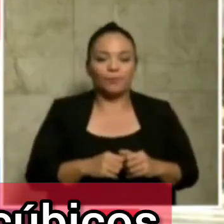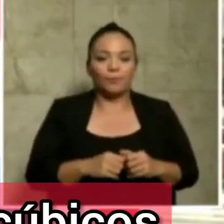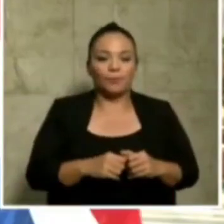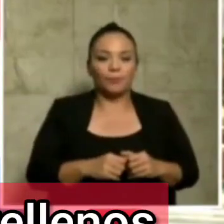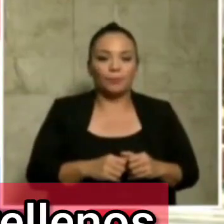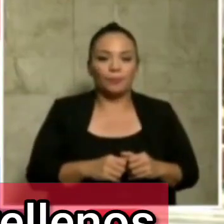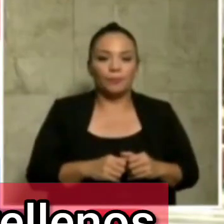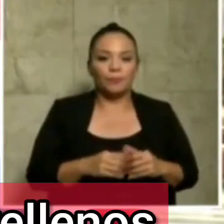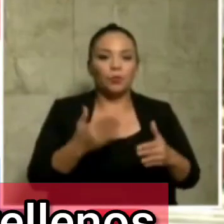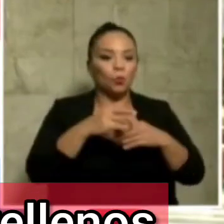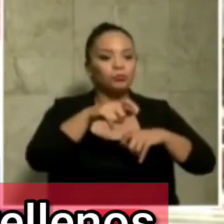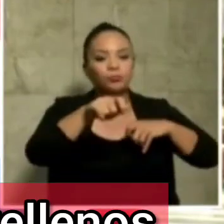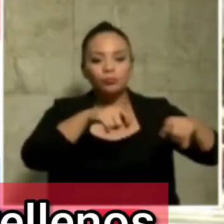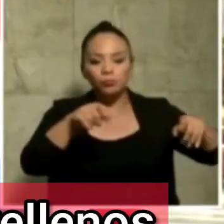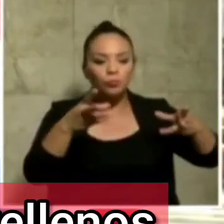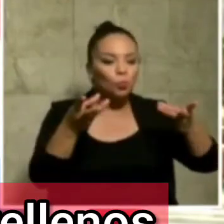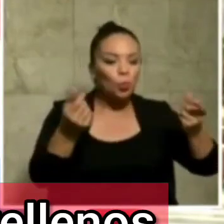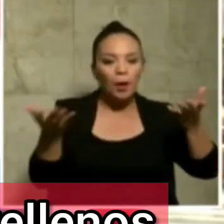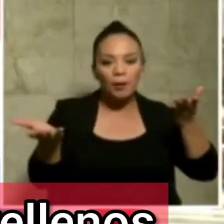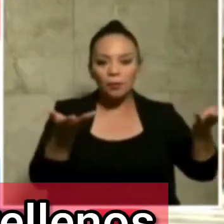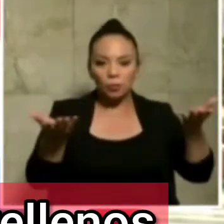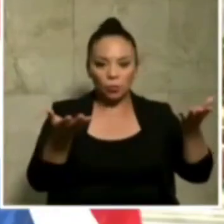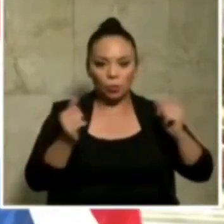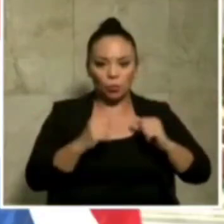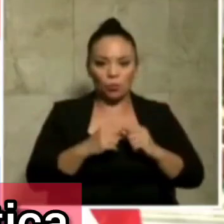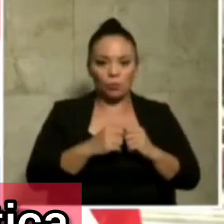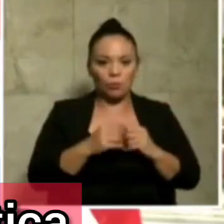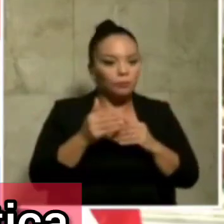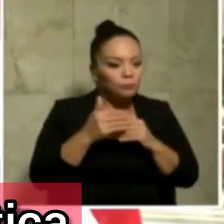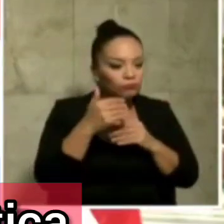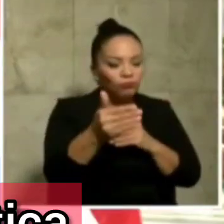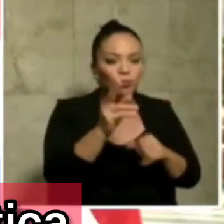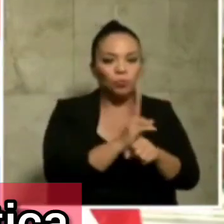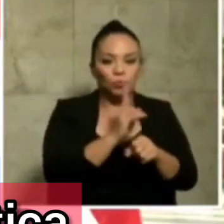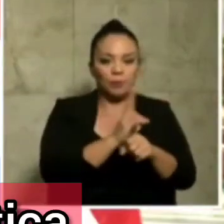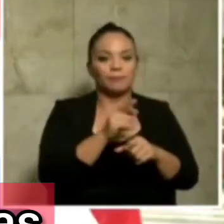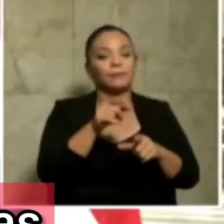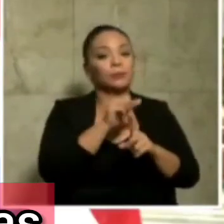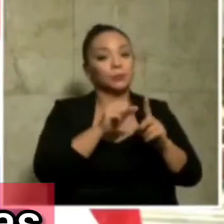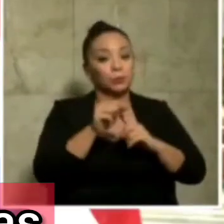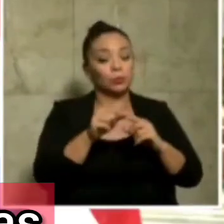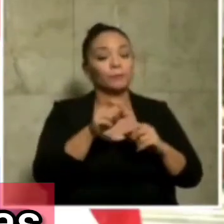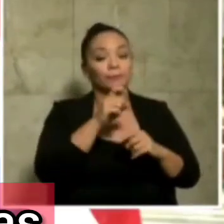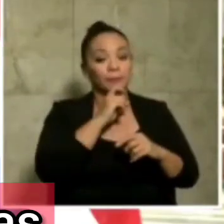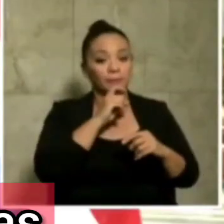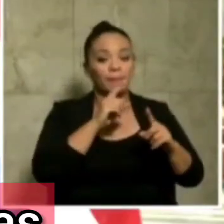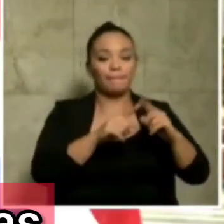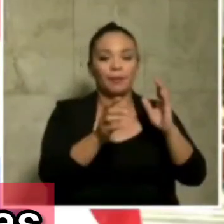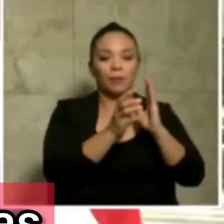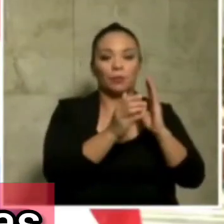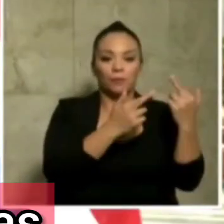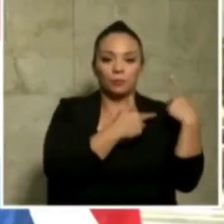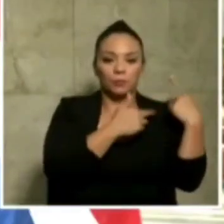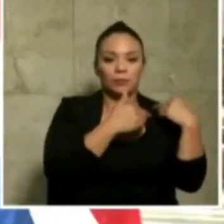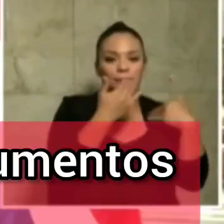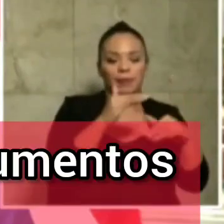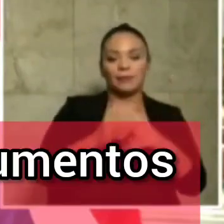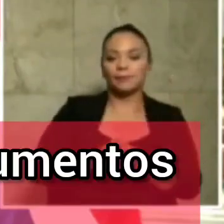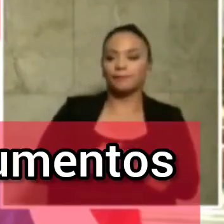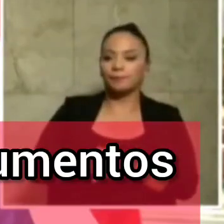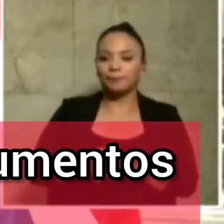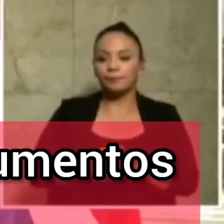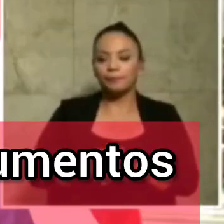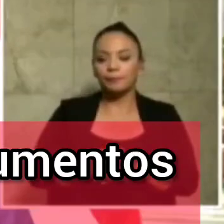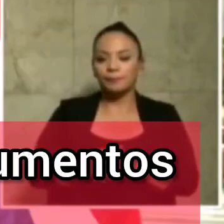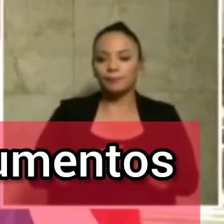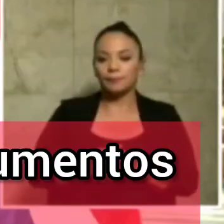cúbicos para ver cuánto tiene de vida útil estos rellenos. Y eso nos pone en una situación crítica, pero las competencias son limitadas. Por eso,